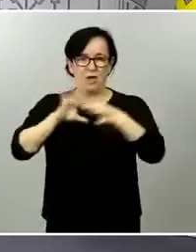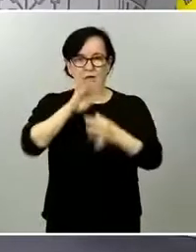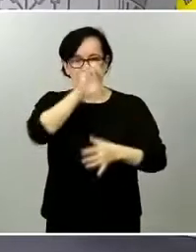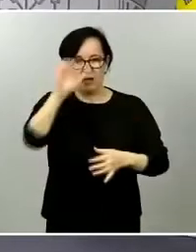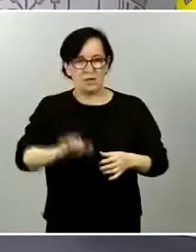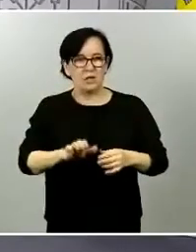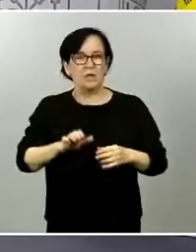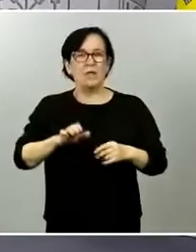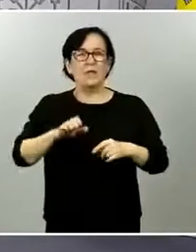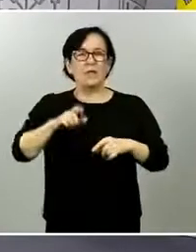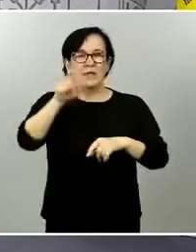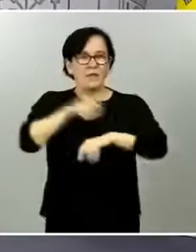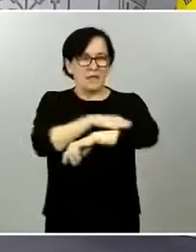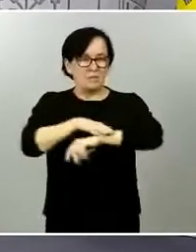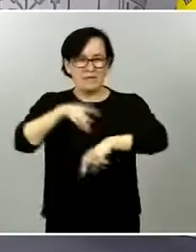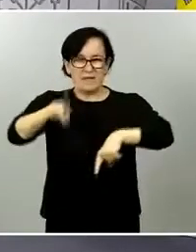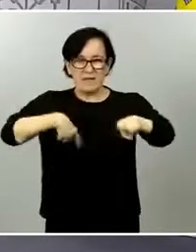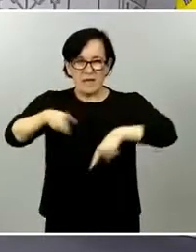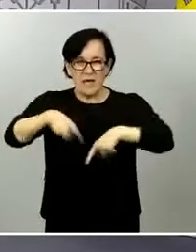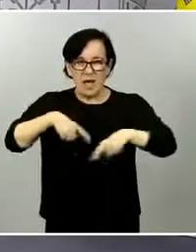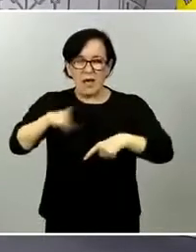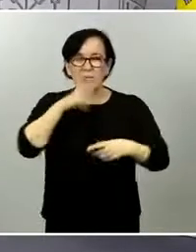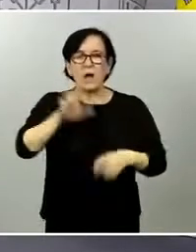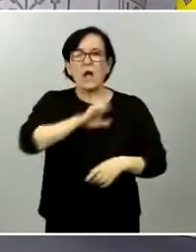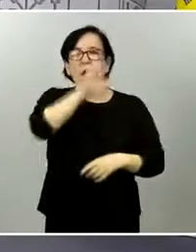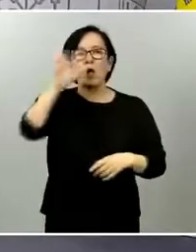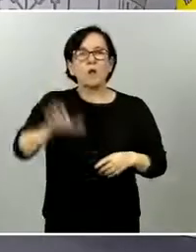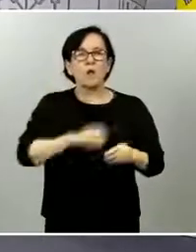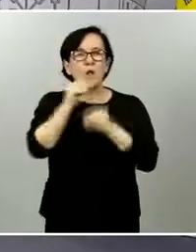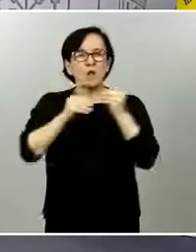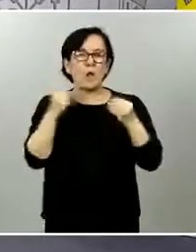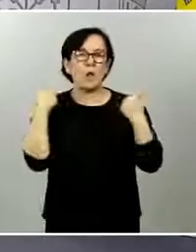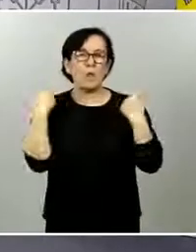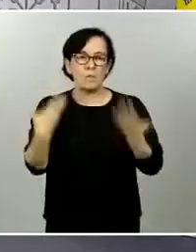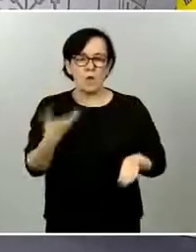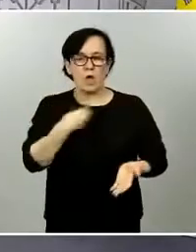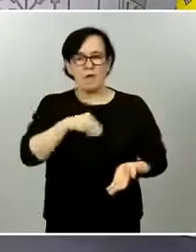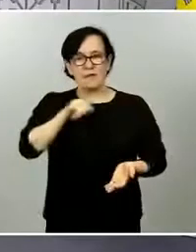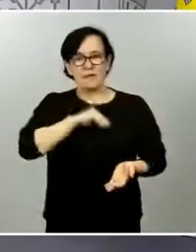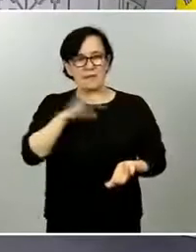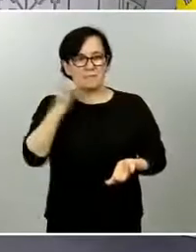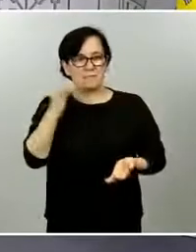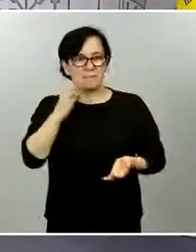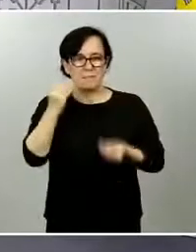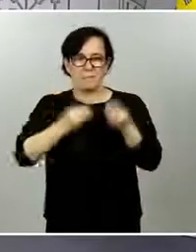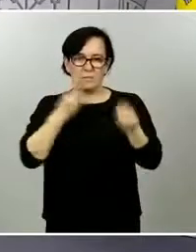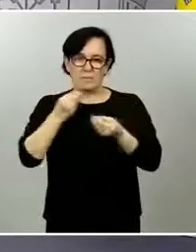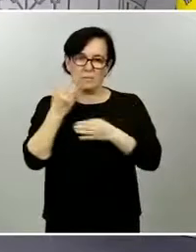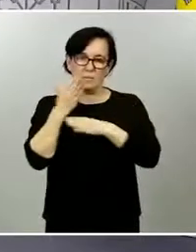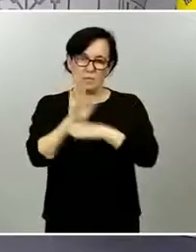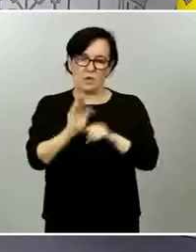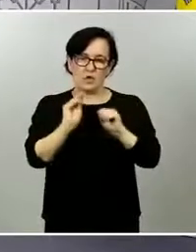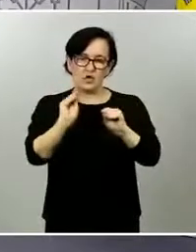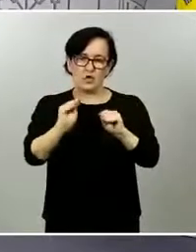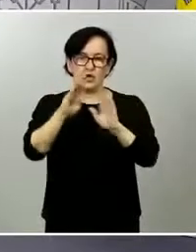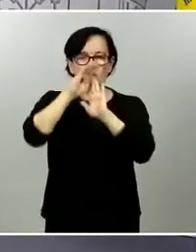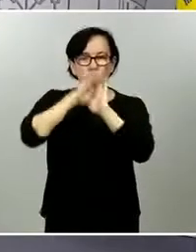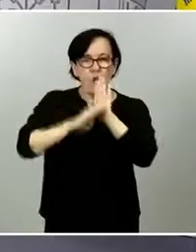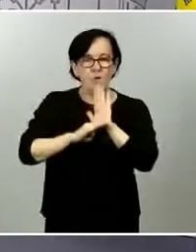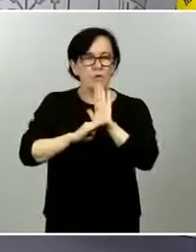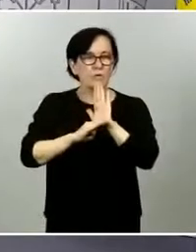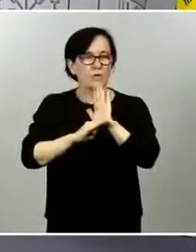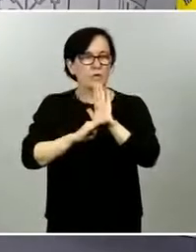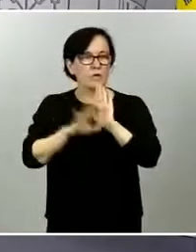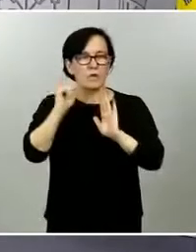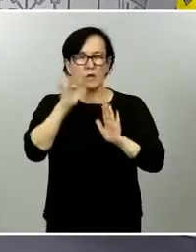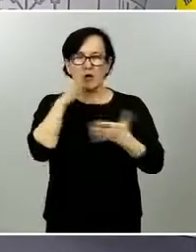miércoles los protocolos que garanticen las condiciones sanitarias para reanudar los vuelos en la Unión el ministro Ábalos dijo en este